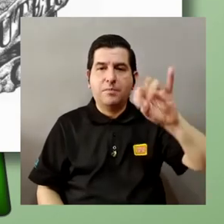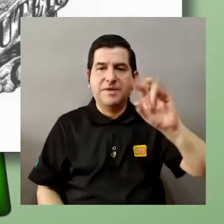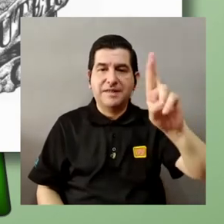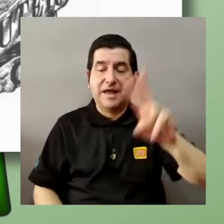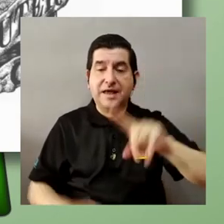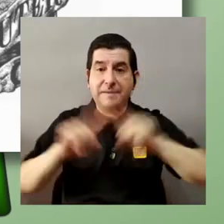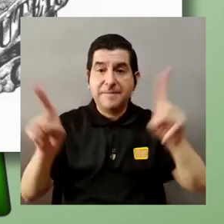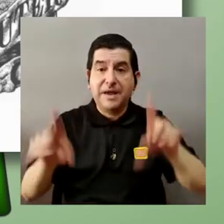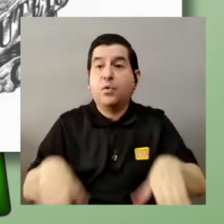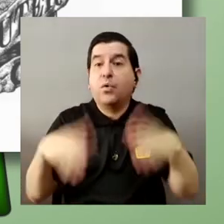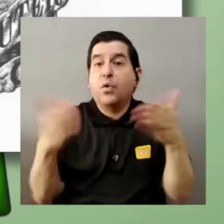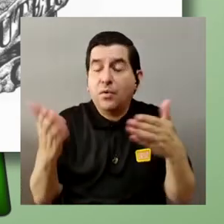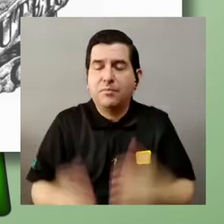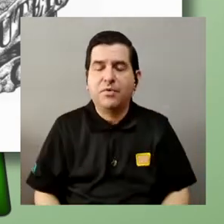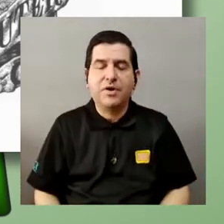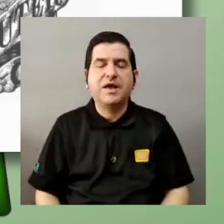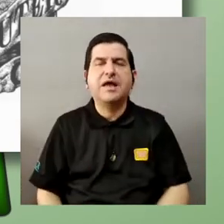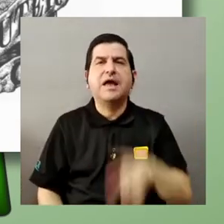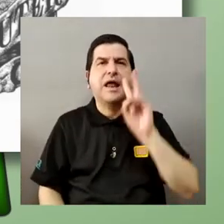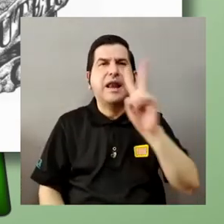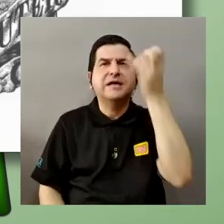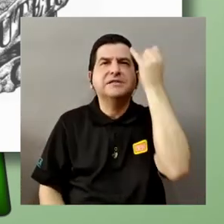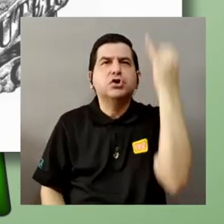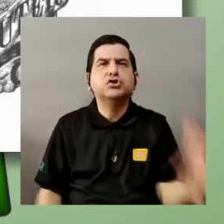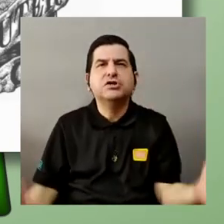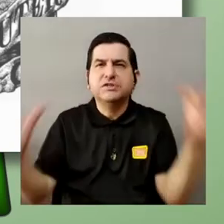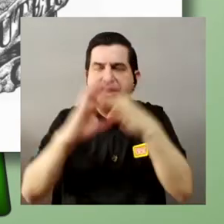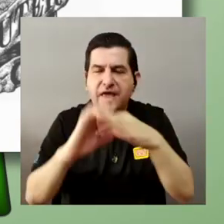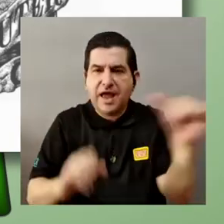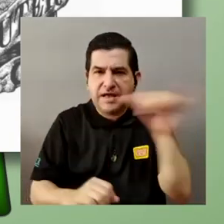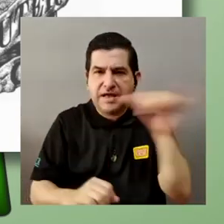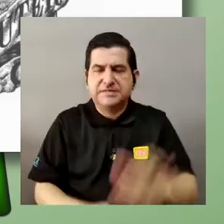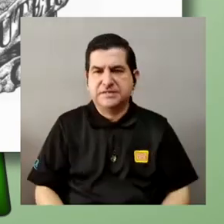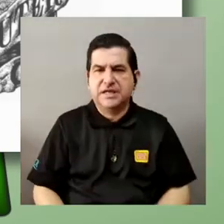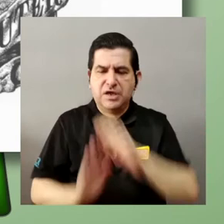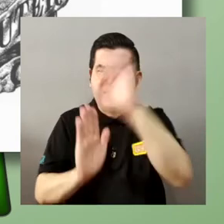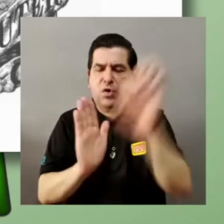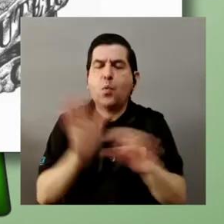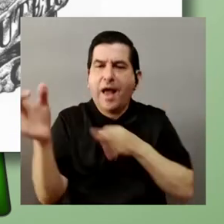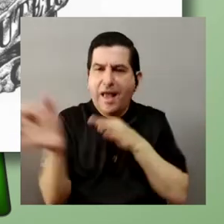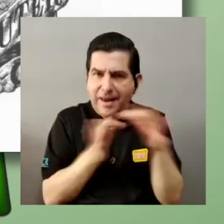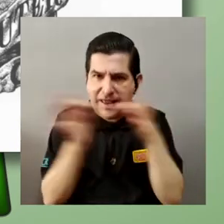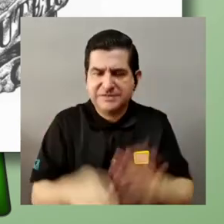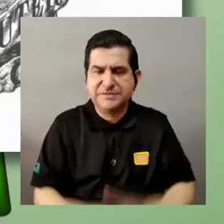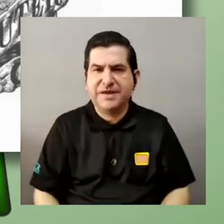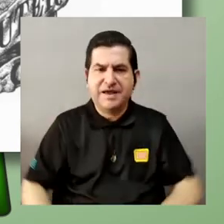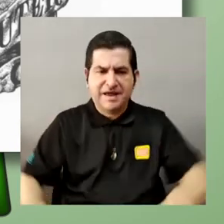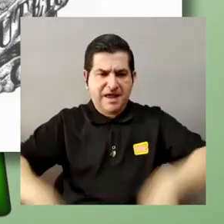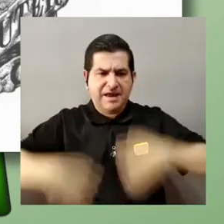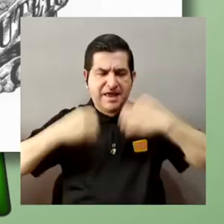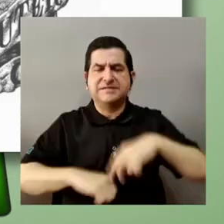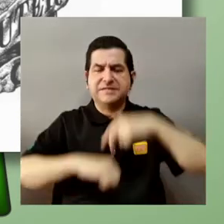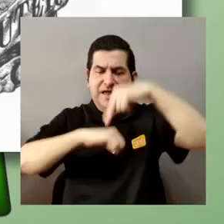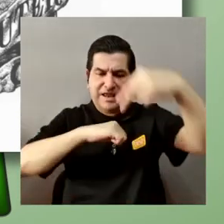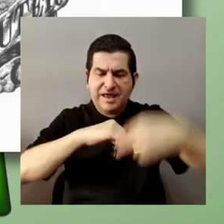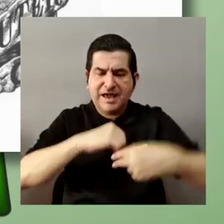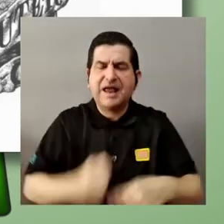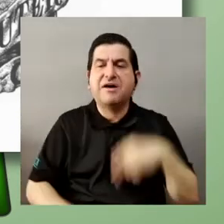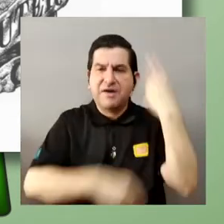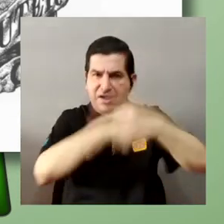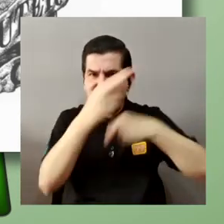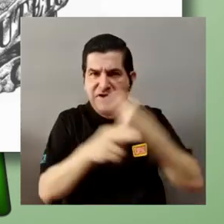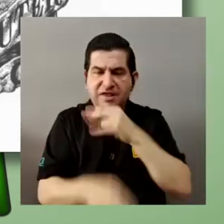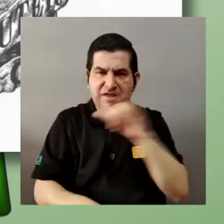el gran descubrimiento de Newton es unificar esos dos conceptos la misma ecuación que nos explica por qué existe la